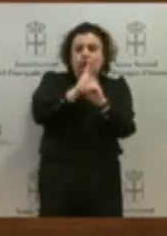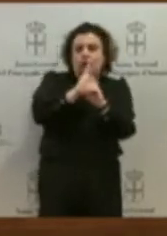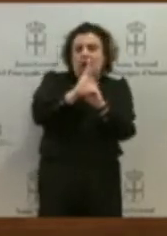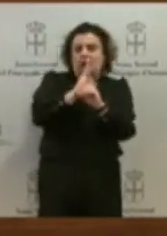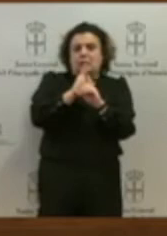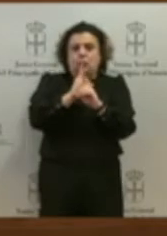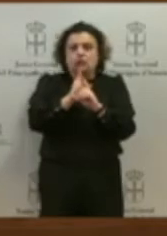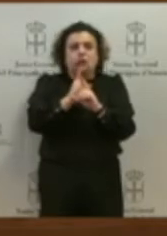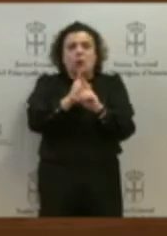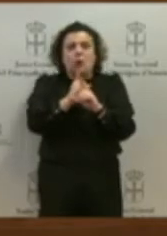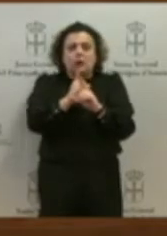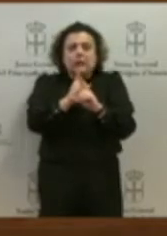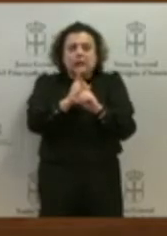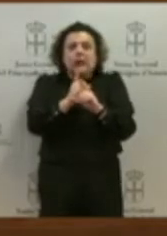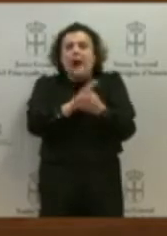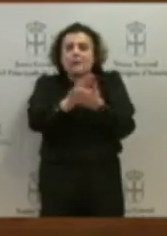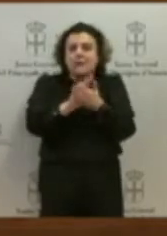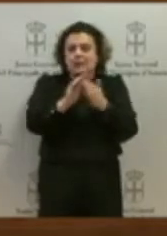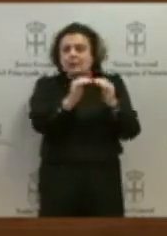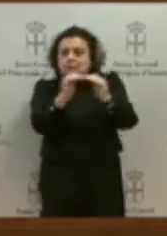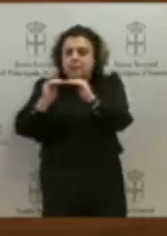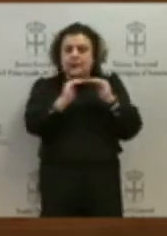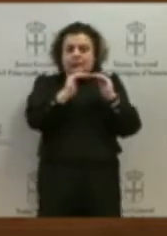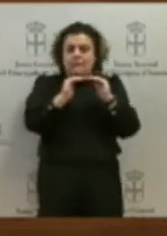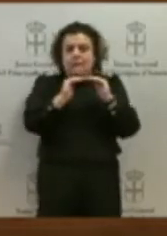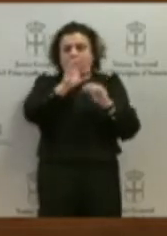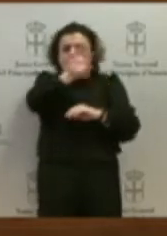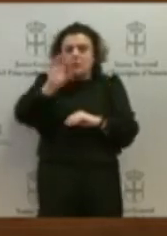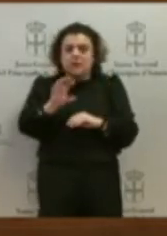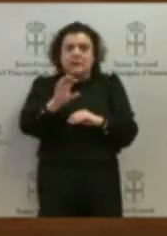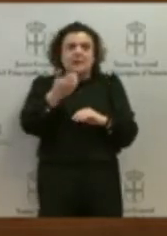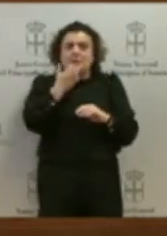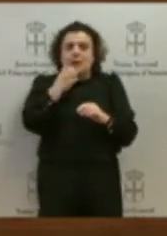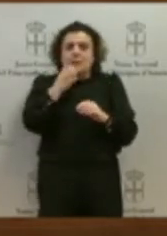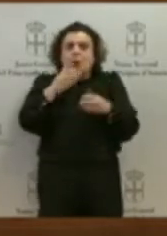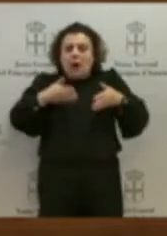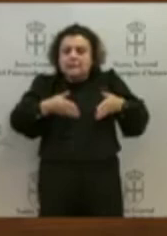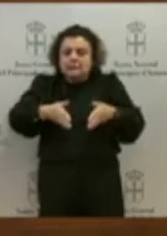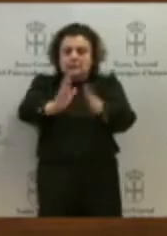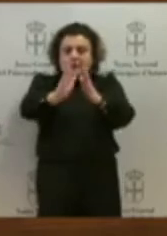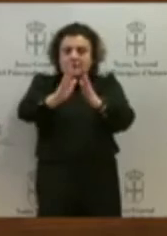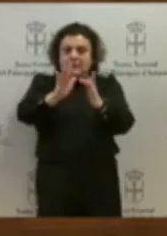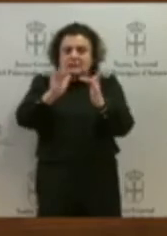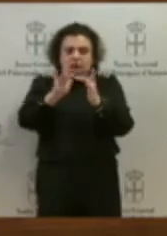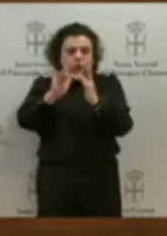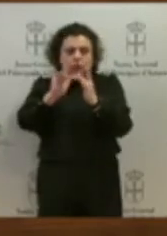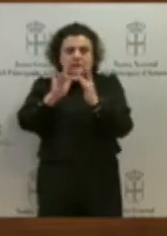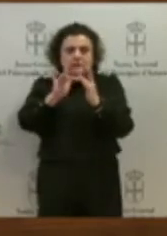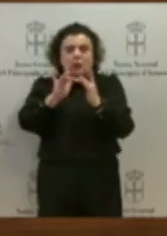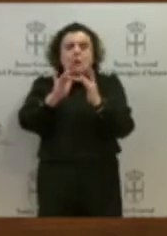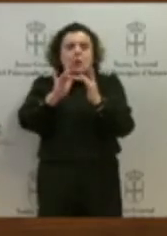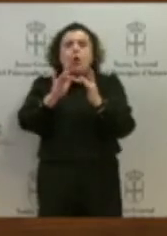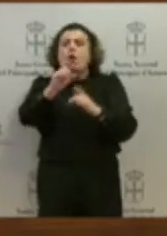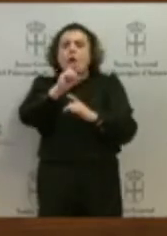el poder, ya están todos los funcionarios, las carreteras radiales van y vienen de Madrid, ¿no? Necesitamos una España que no pase por Madrid, que tenga